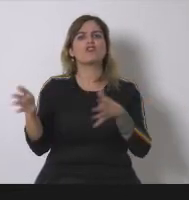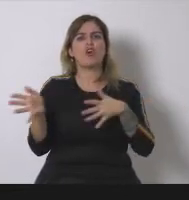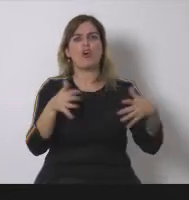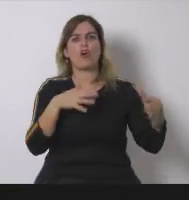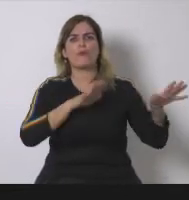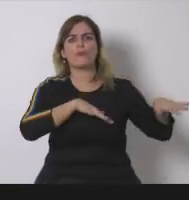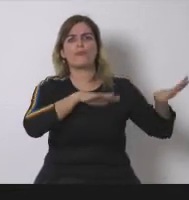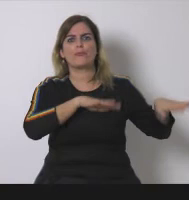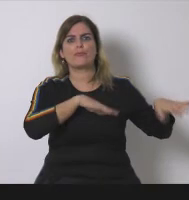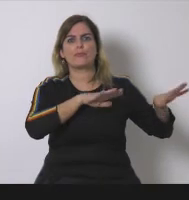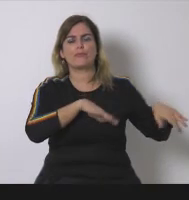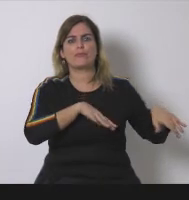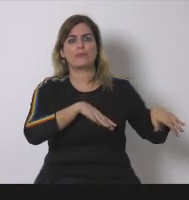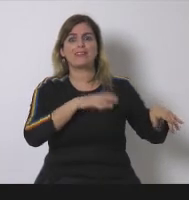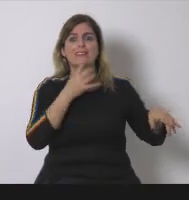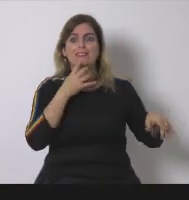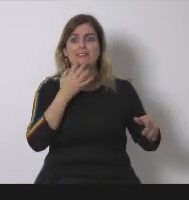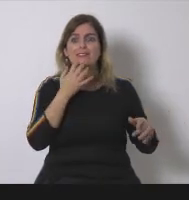energética